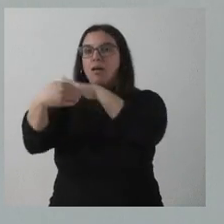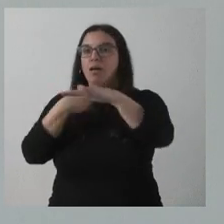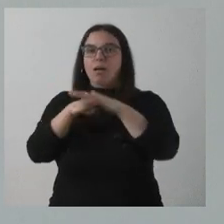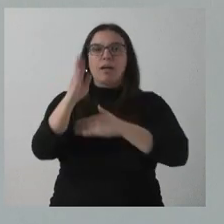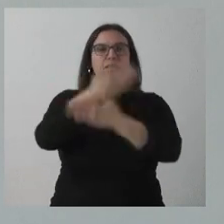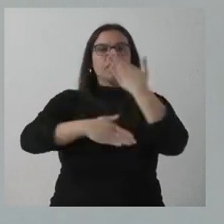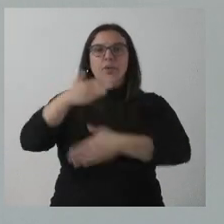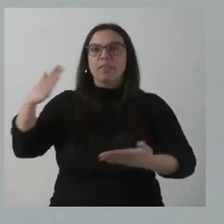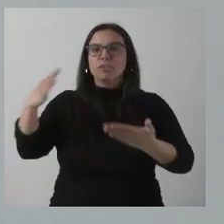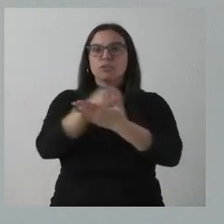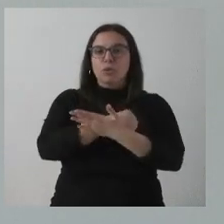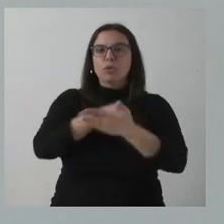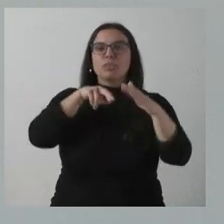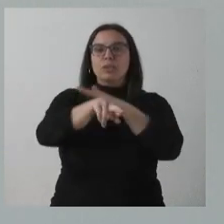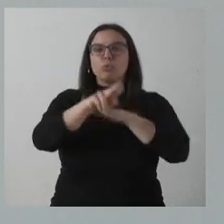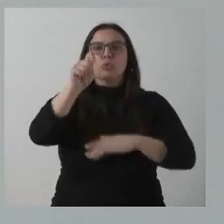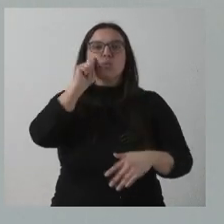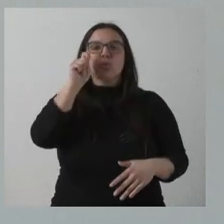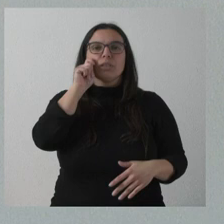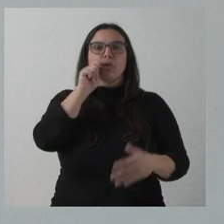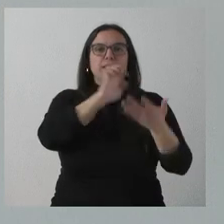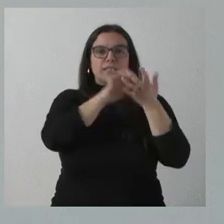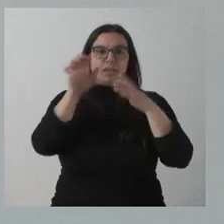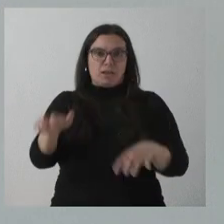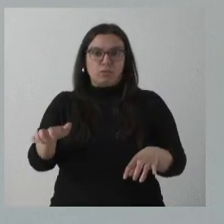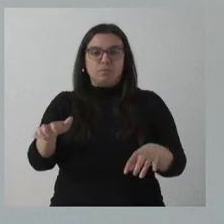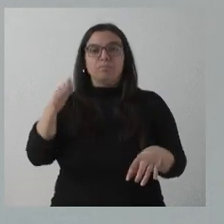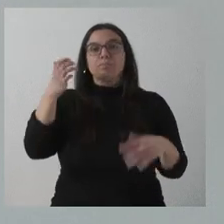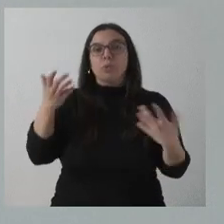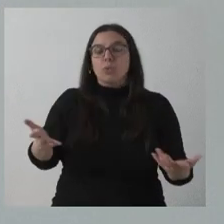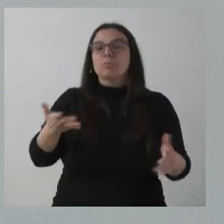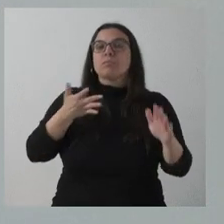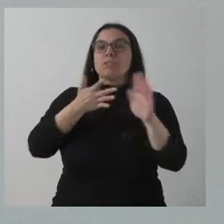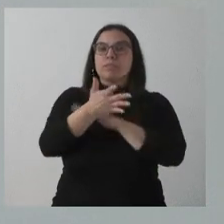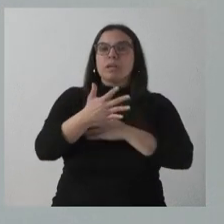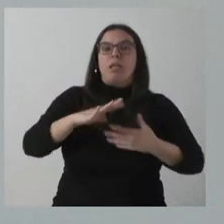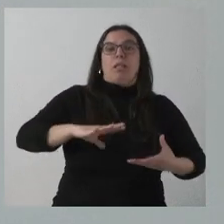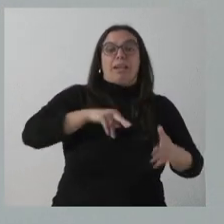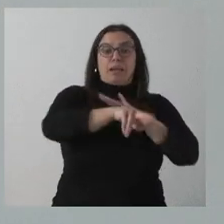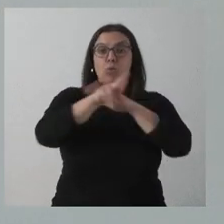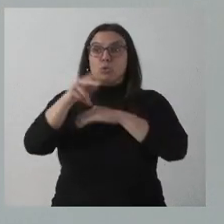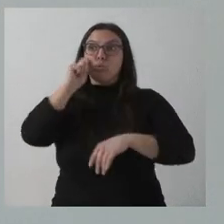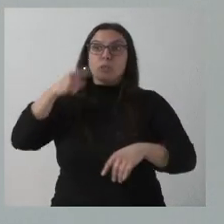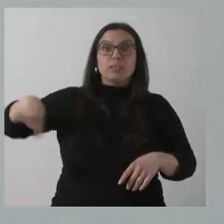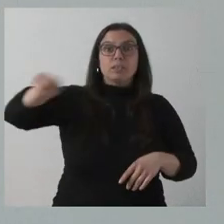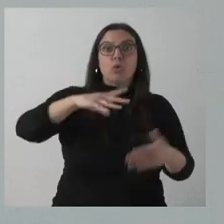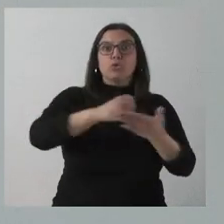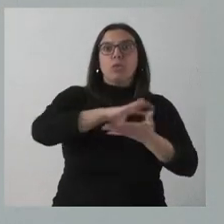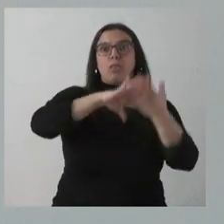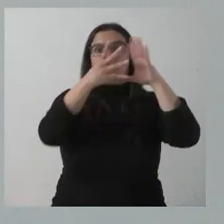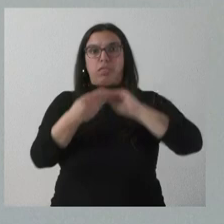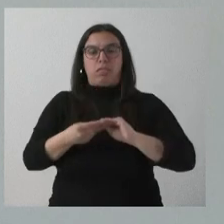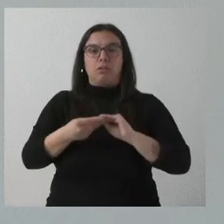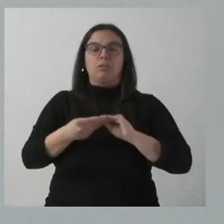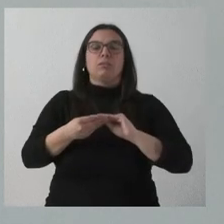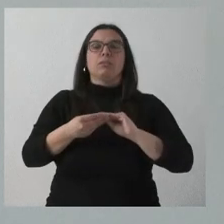de los recursos turísticos de Castilla y León. Por tanto, nos va a permitir la digitalización de estos recursos turísticos, que va a hacer